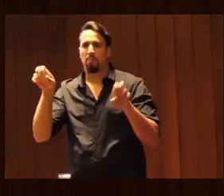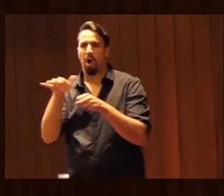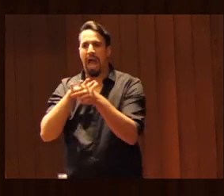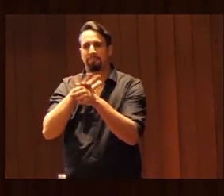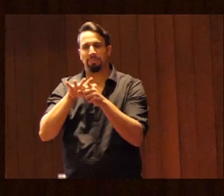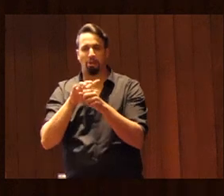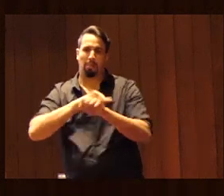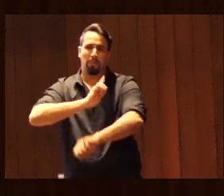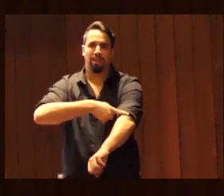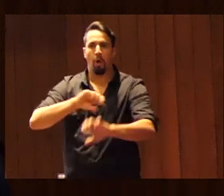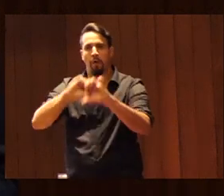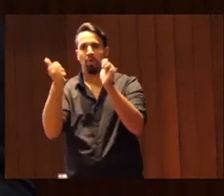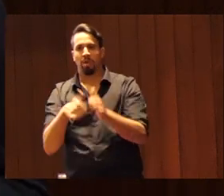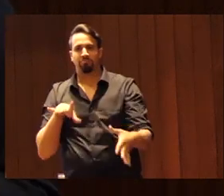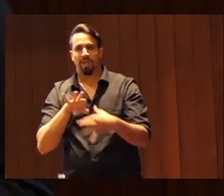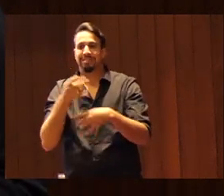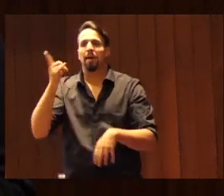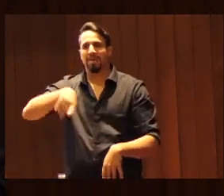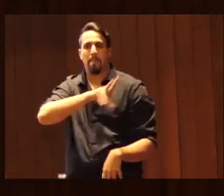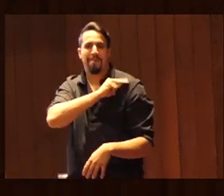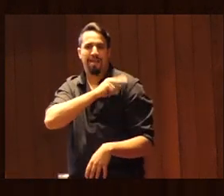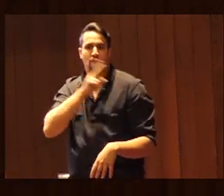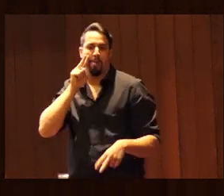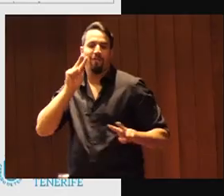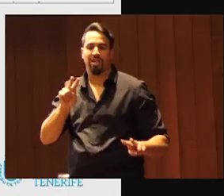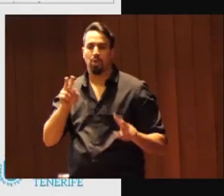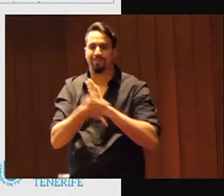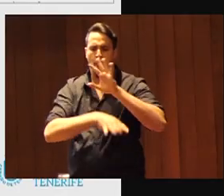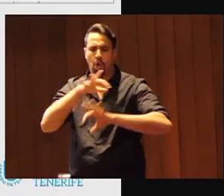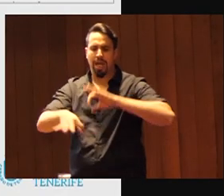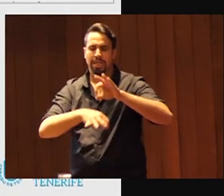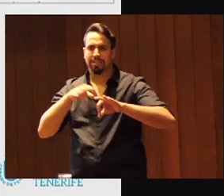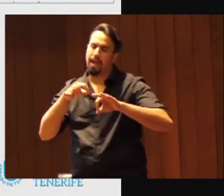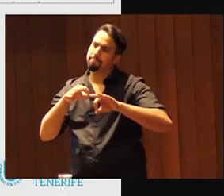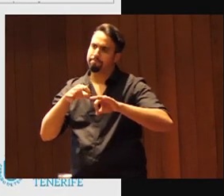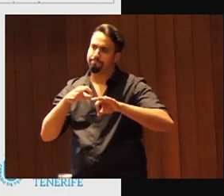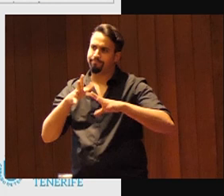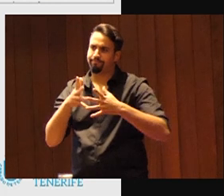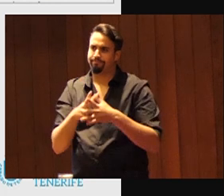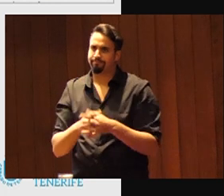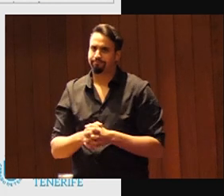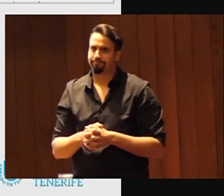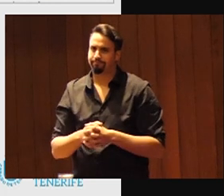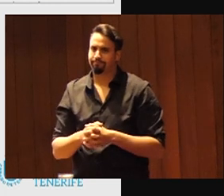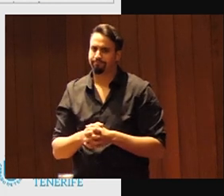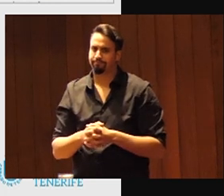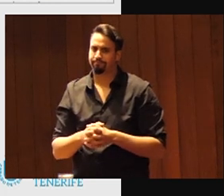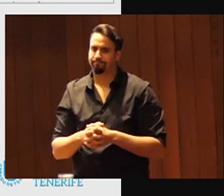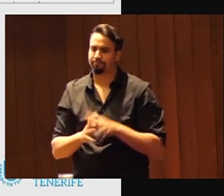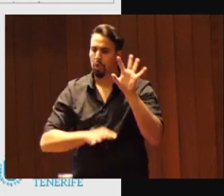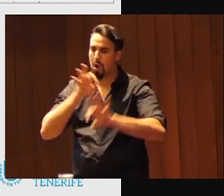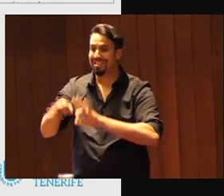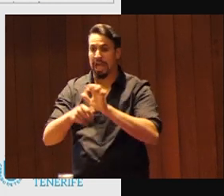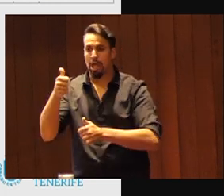las hemos visto en los premios, en cómo se organizan las competiciones